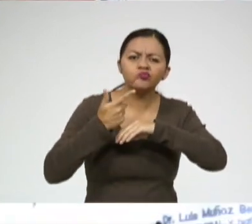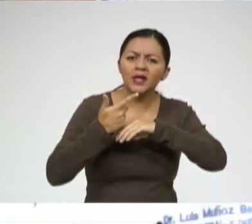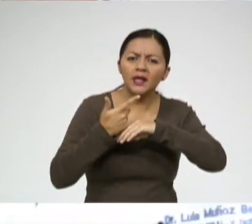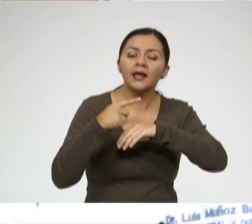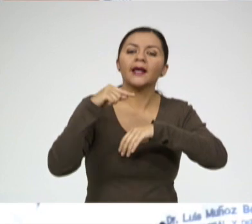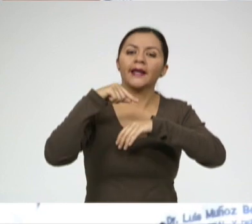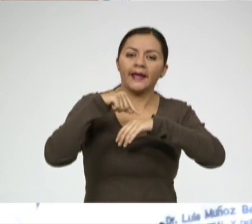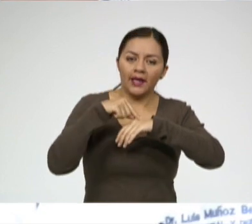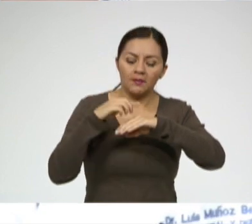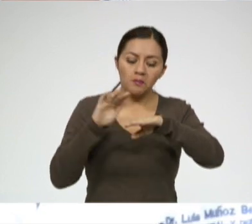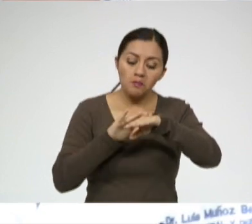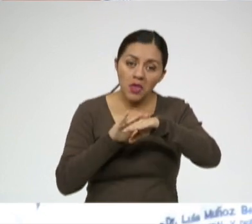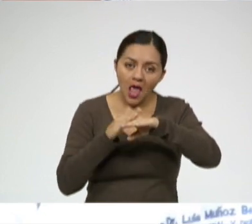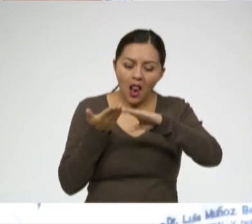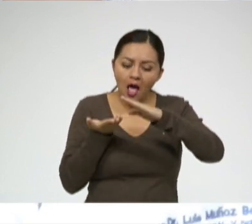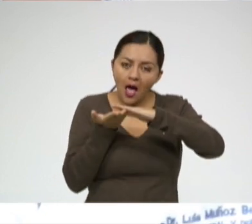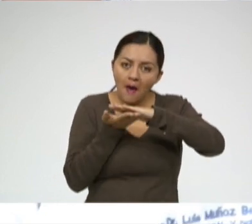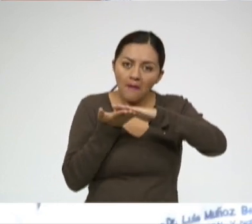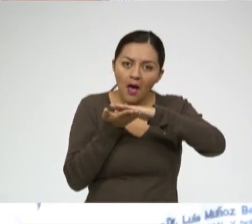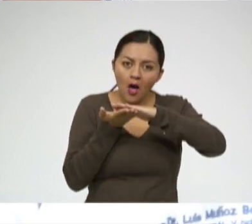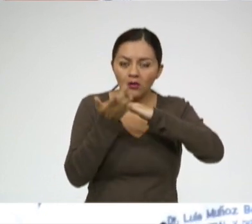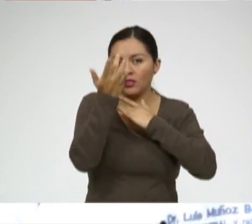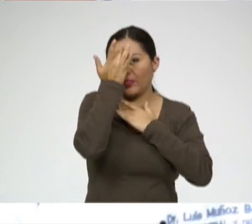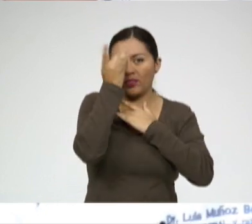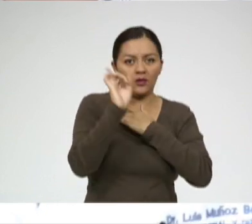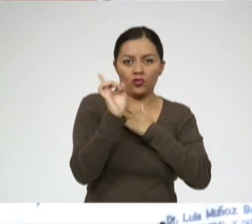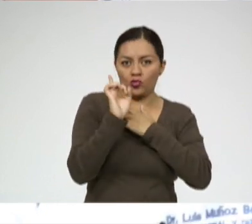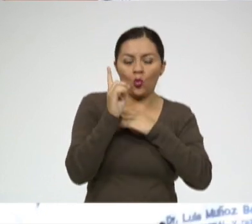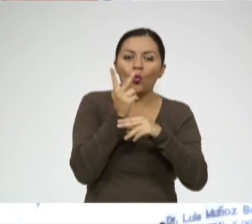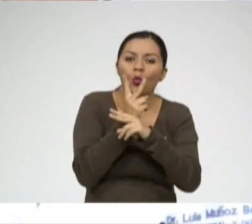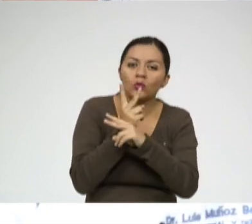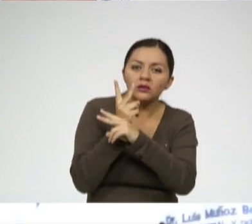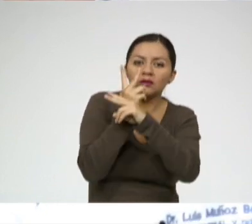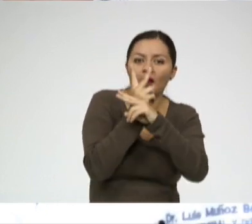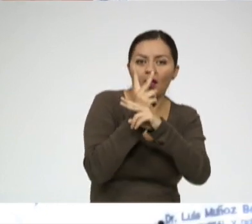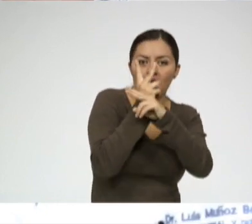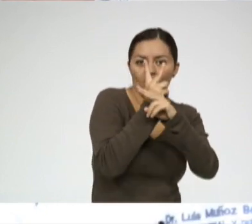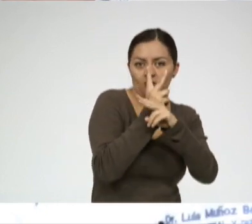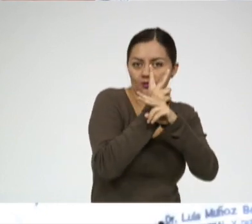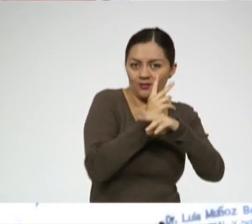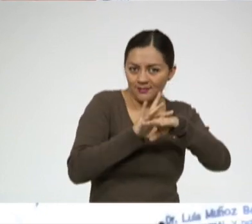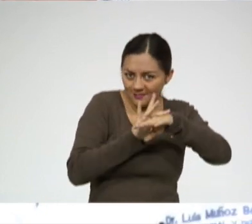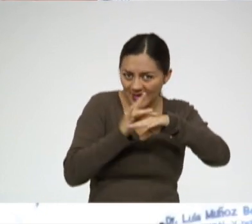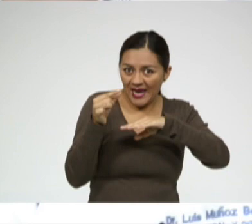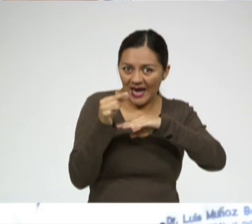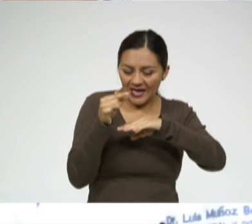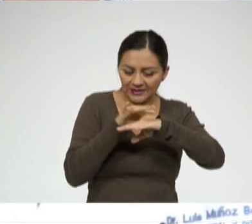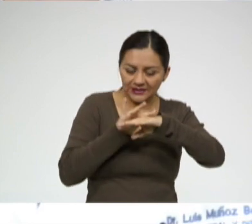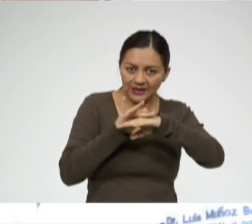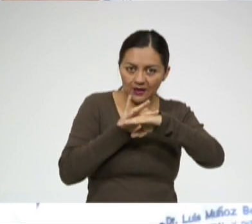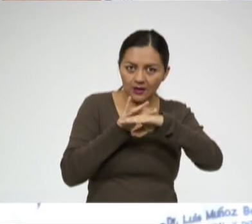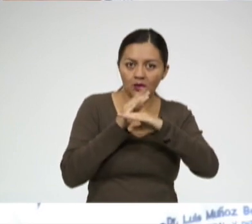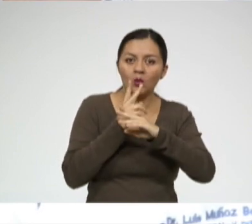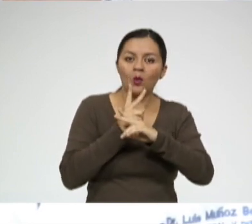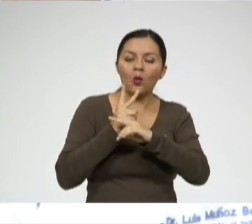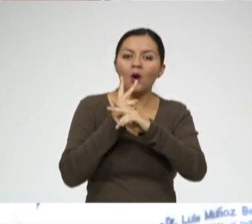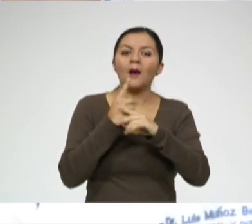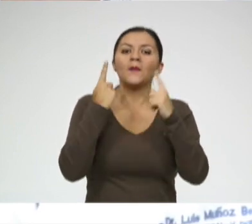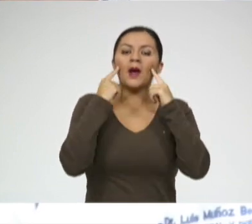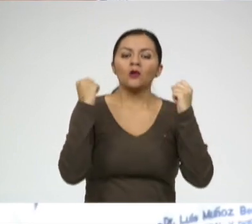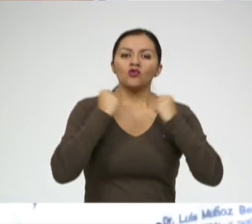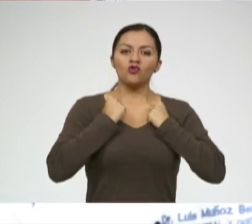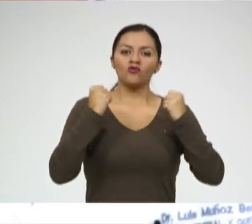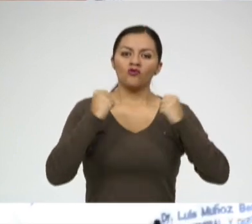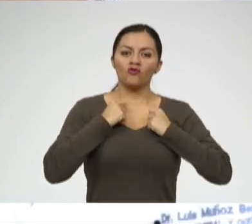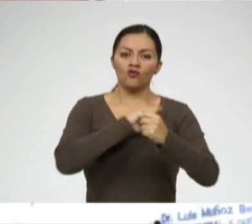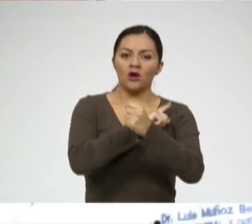ubicado debajo de la piel de los agentes externos también. Y también nos ayuda como una reserva de energía para nuestro